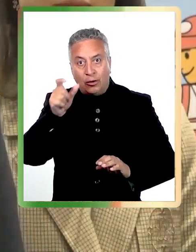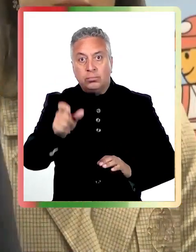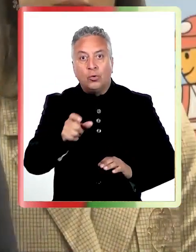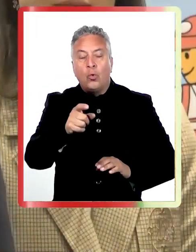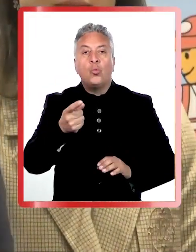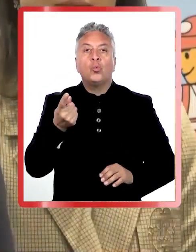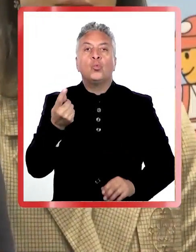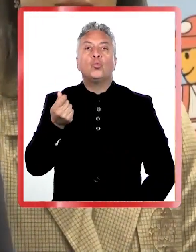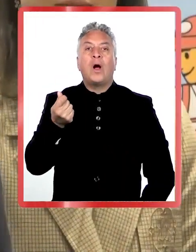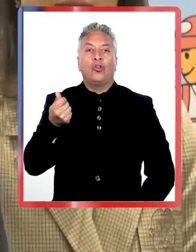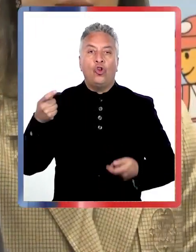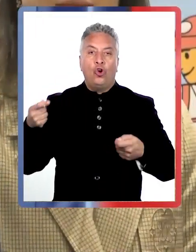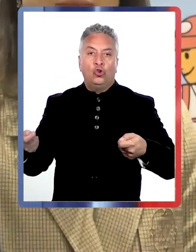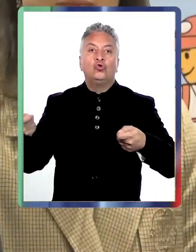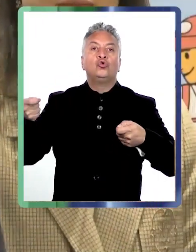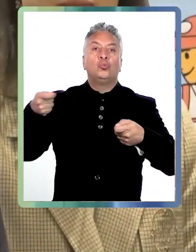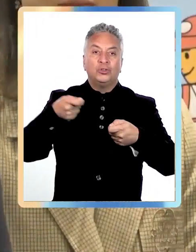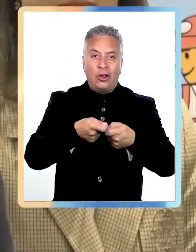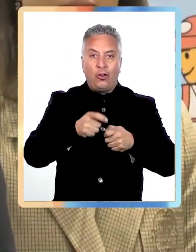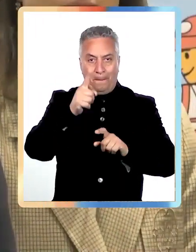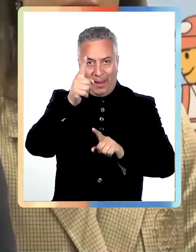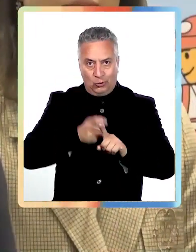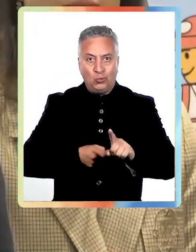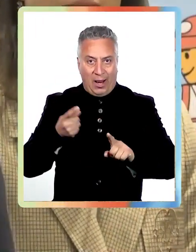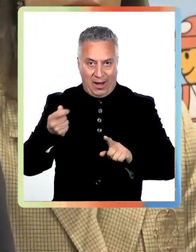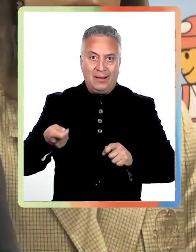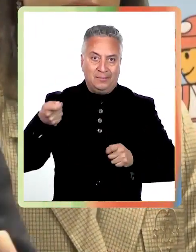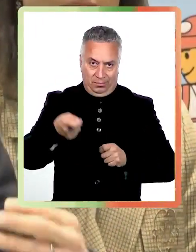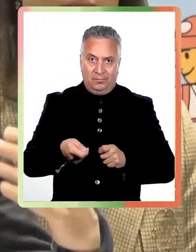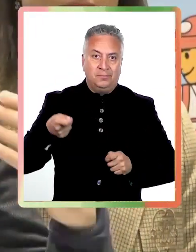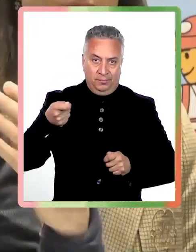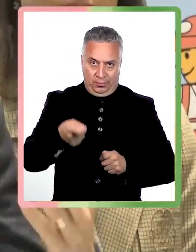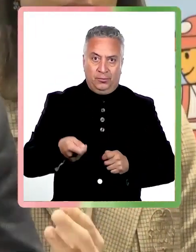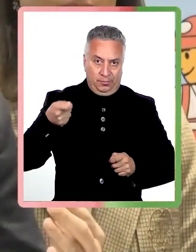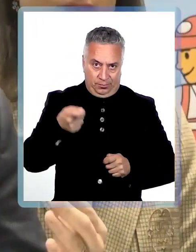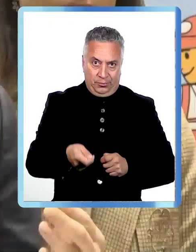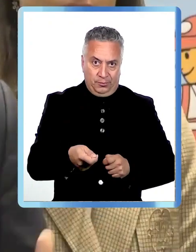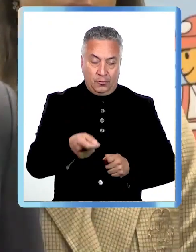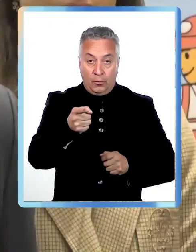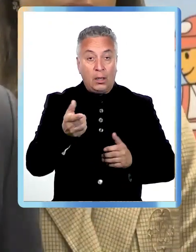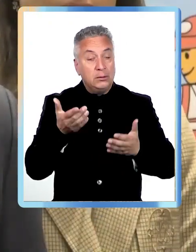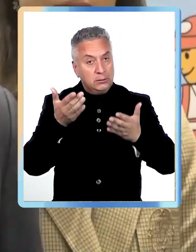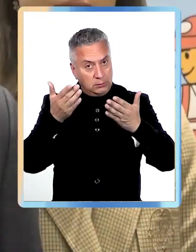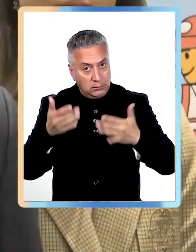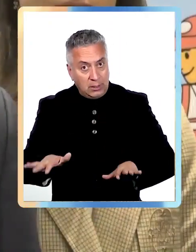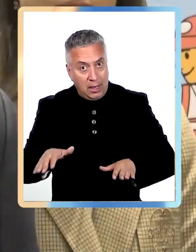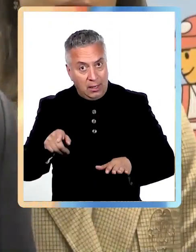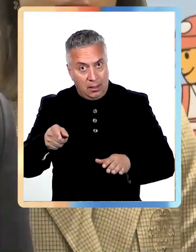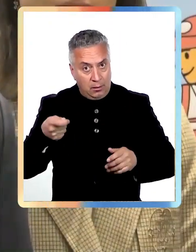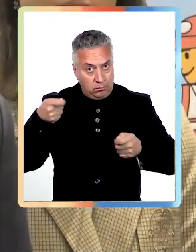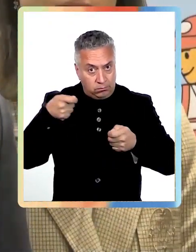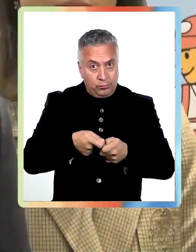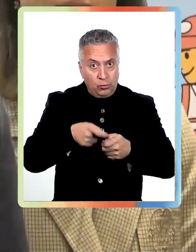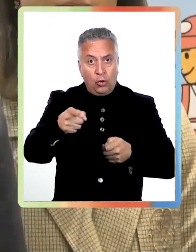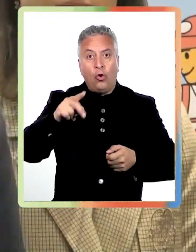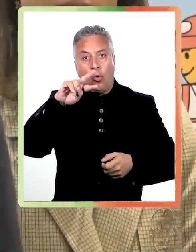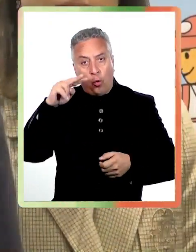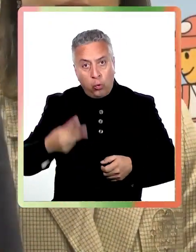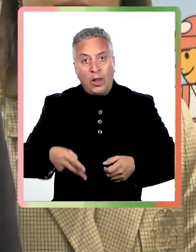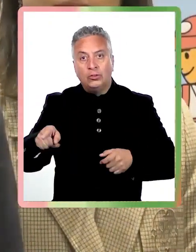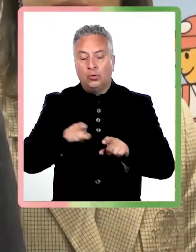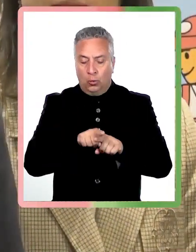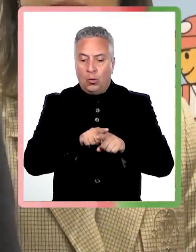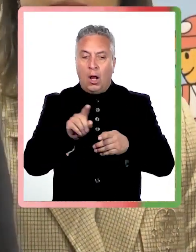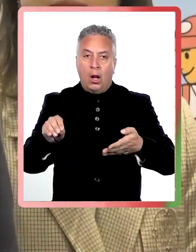cuánto va a ser el subsidio que recibiría mes a mes. Una vez que ocurre eso, el dueño tiene que poner la